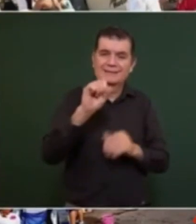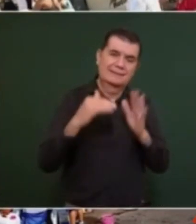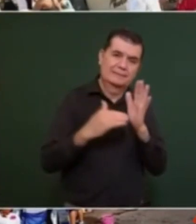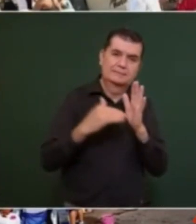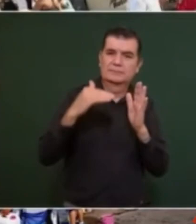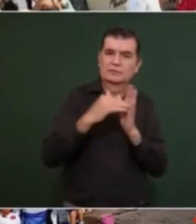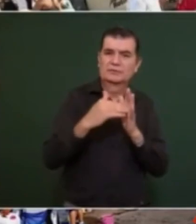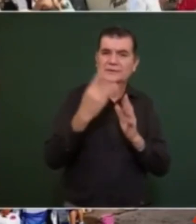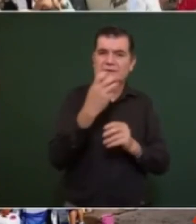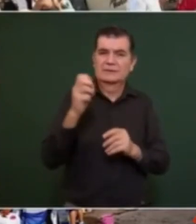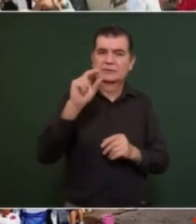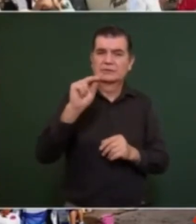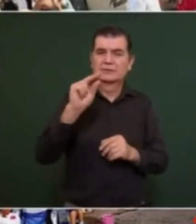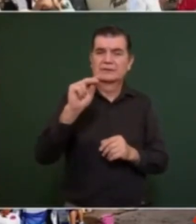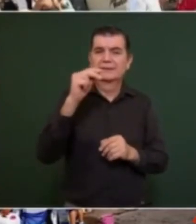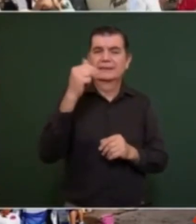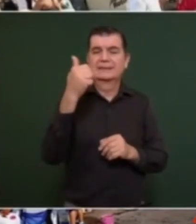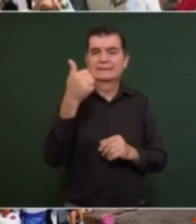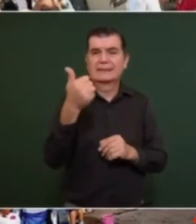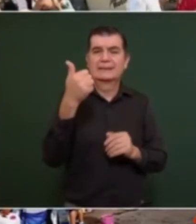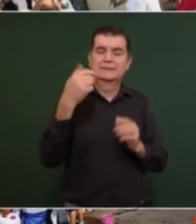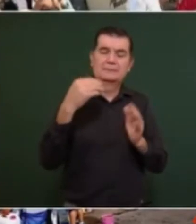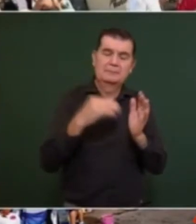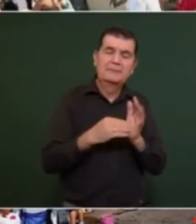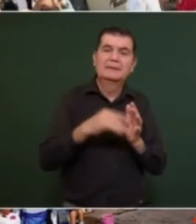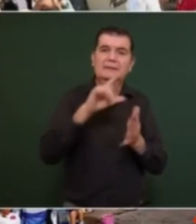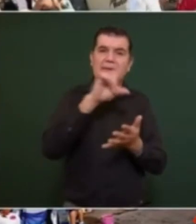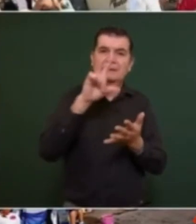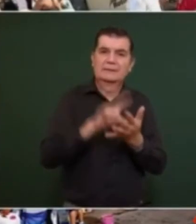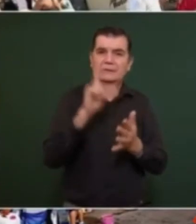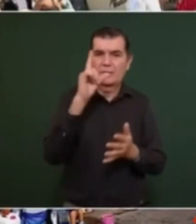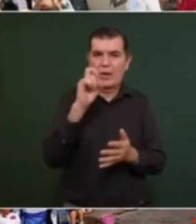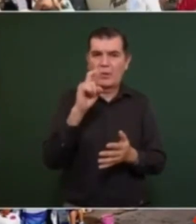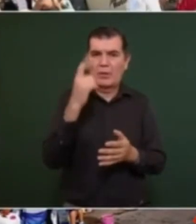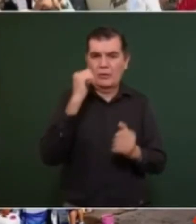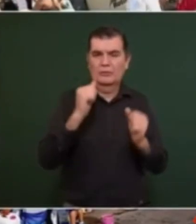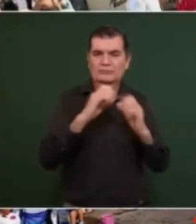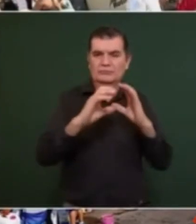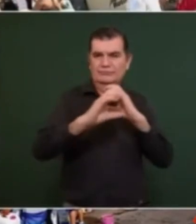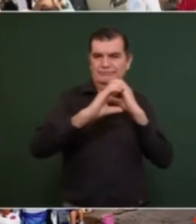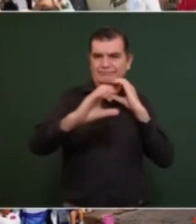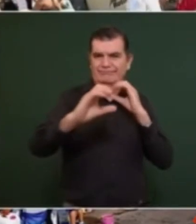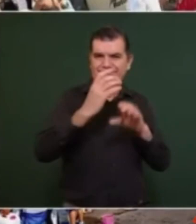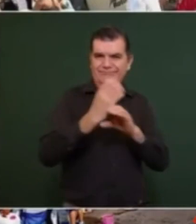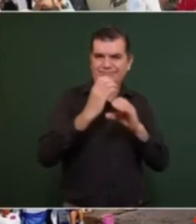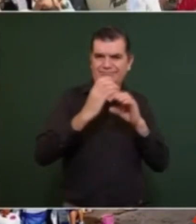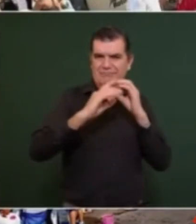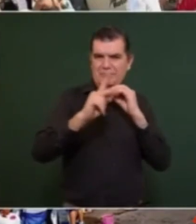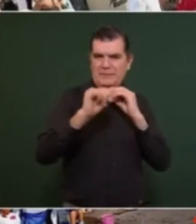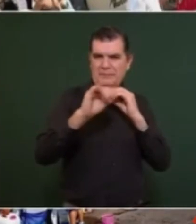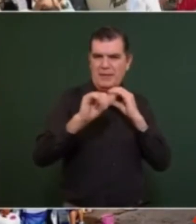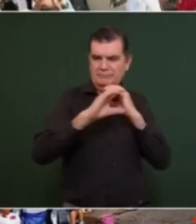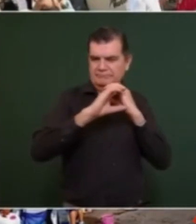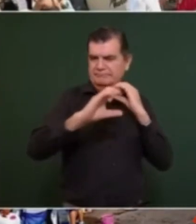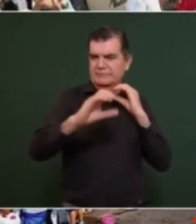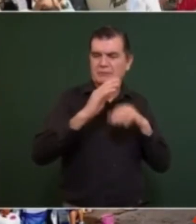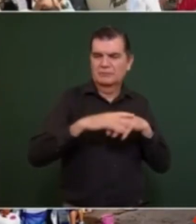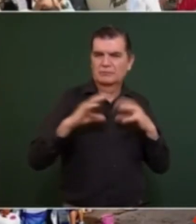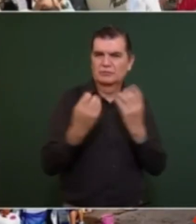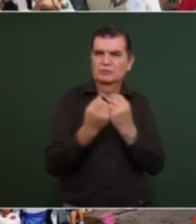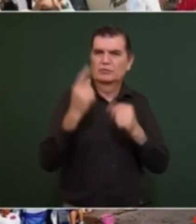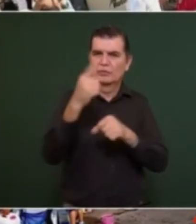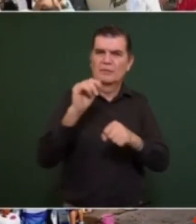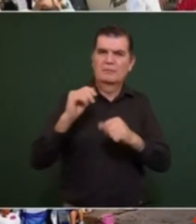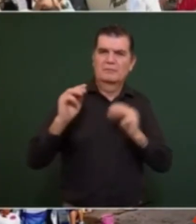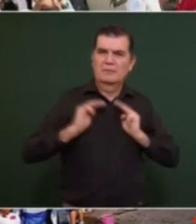.386.000 litros de agua a través de pipas, esto bajo la coordinación de la Secretaría de